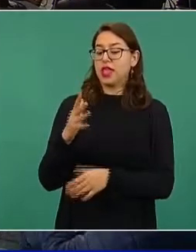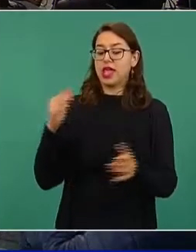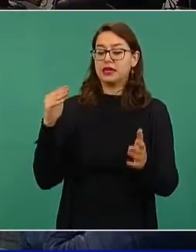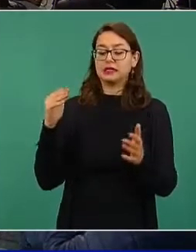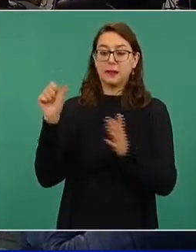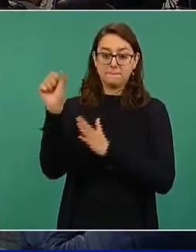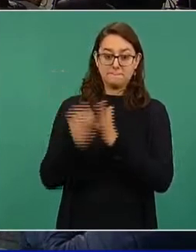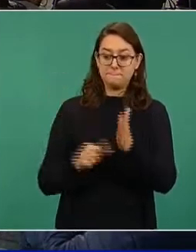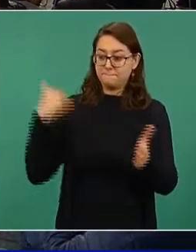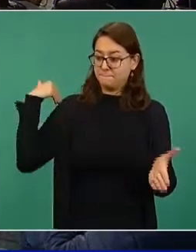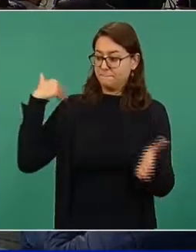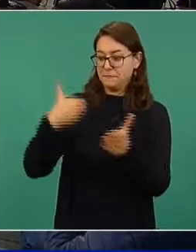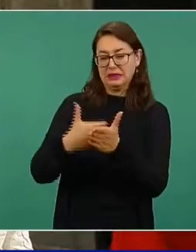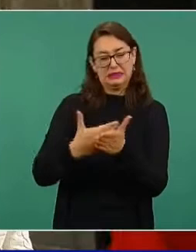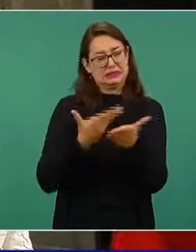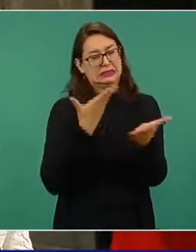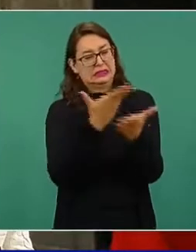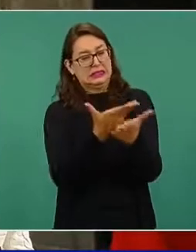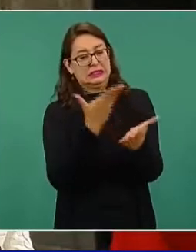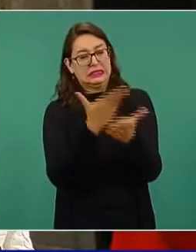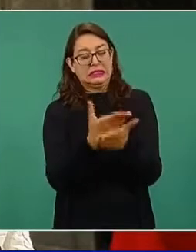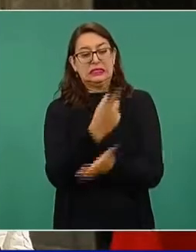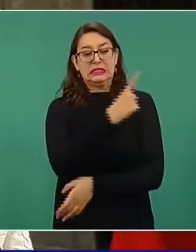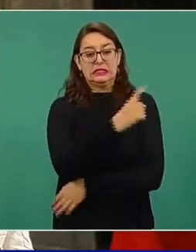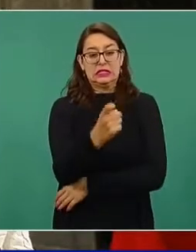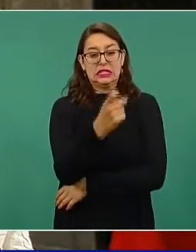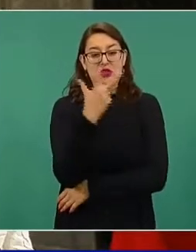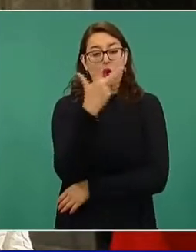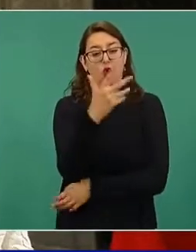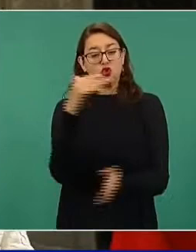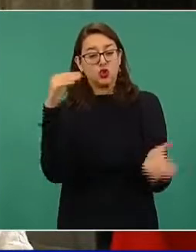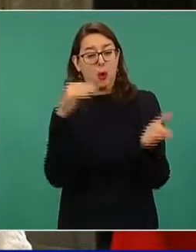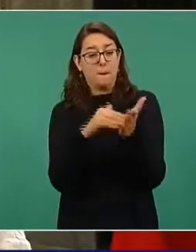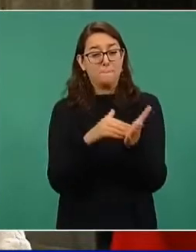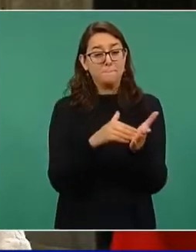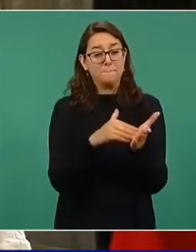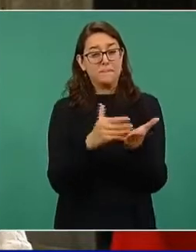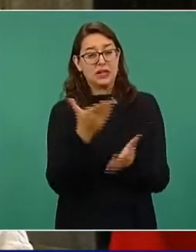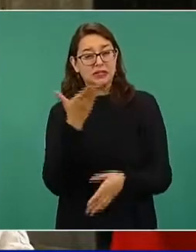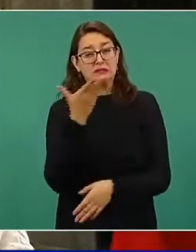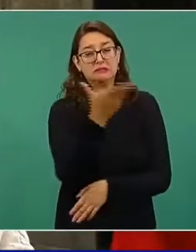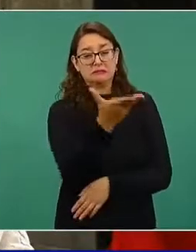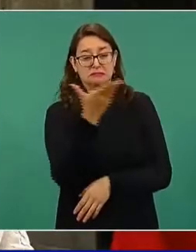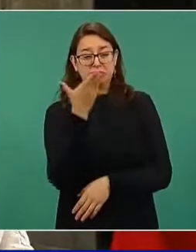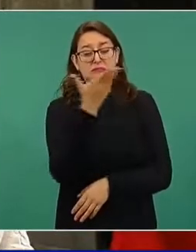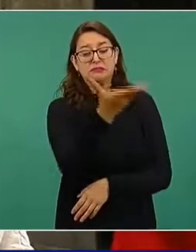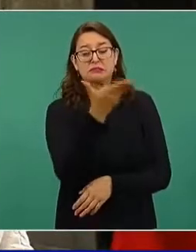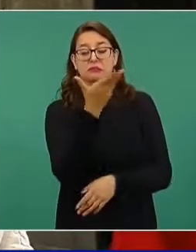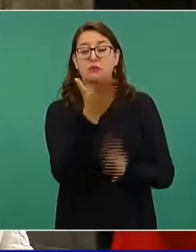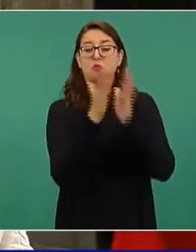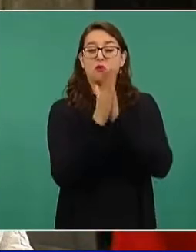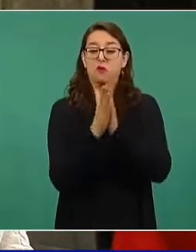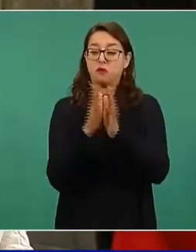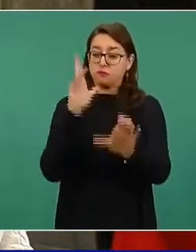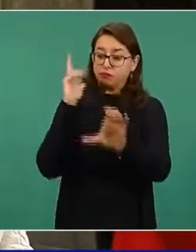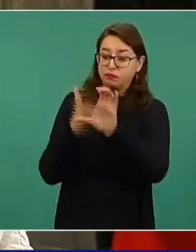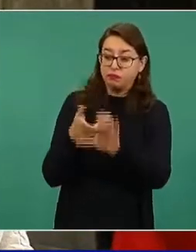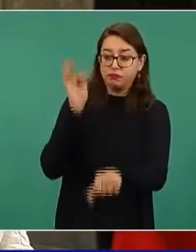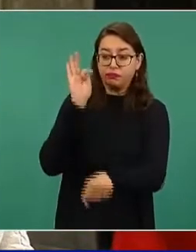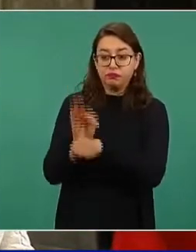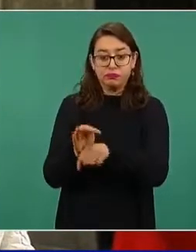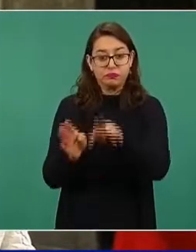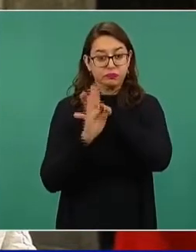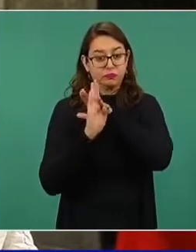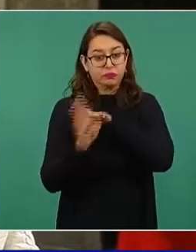peticiones de asilo, unos 108 mil, solo entre enero y octubre. Hablamos con